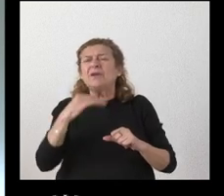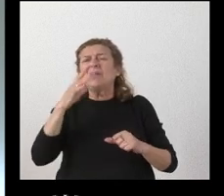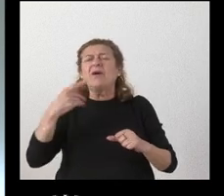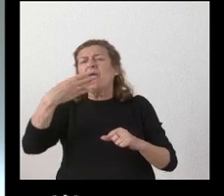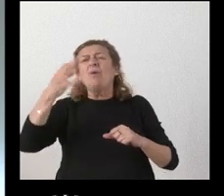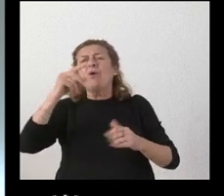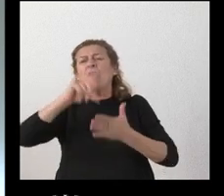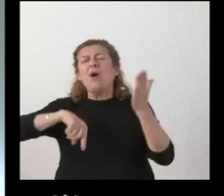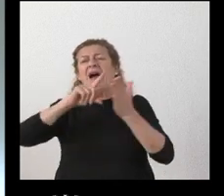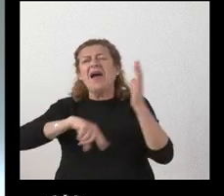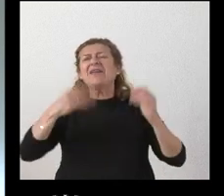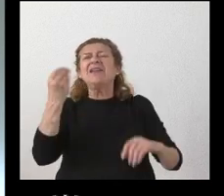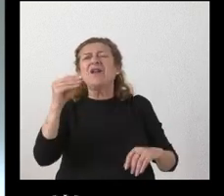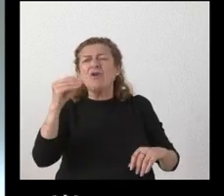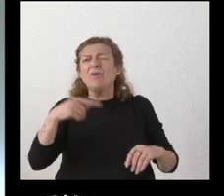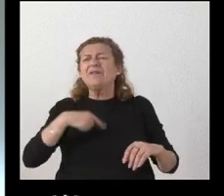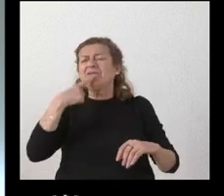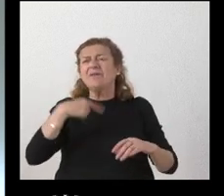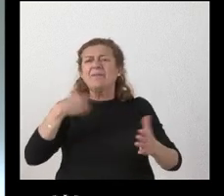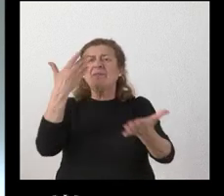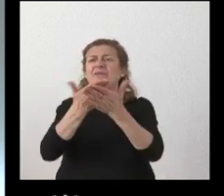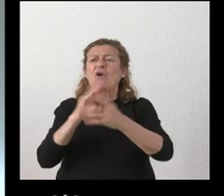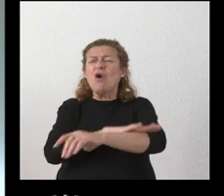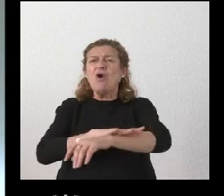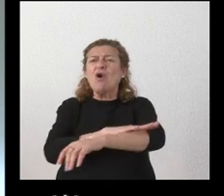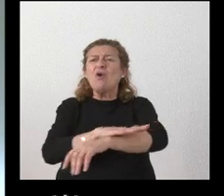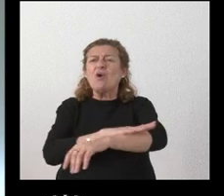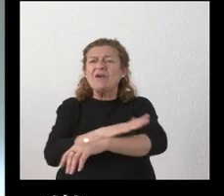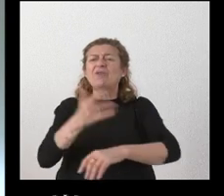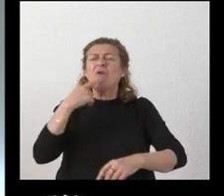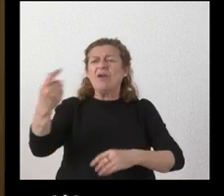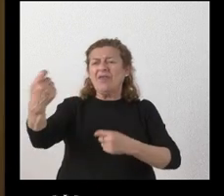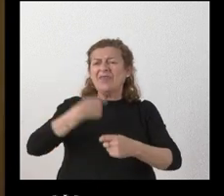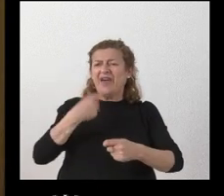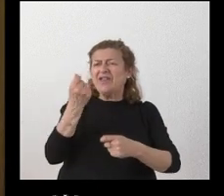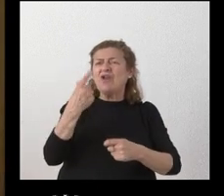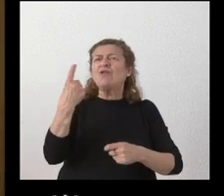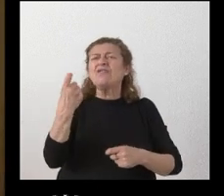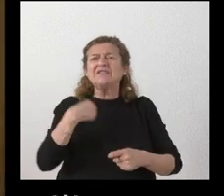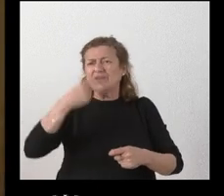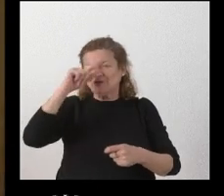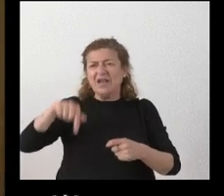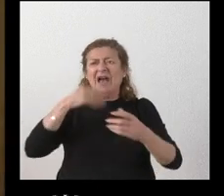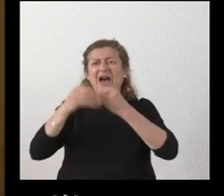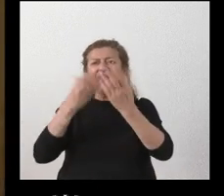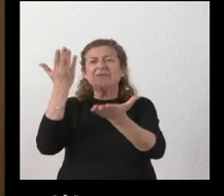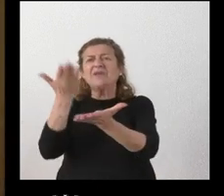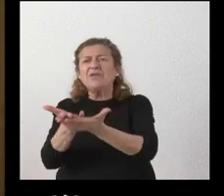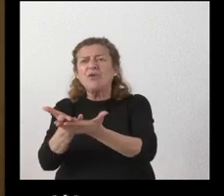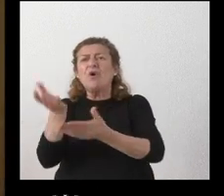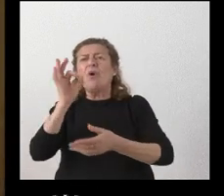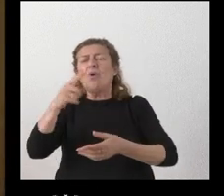joven usted ha dicho antes que le hemos pedido al gobierno que se nos transfiera el dinero necesario no sé si es una petición que hace aquí o se han dirigido